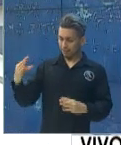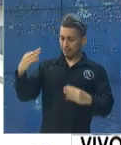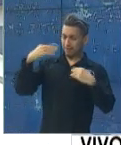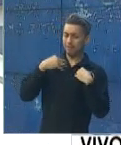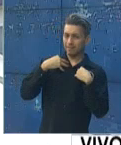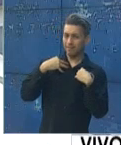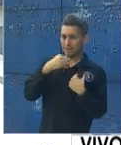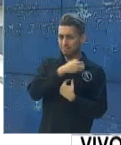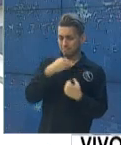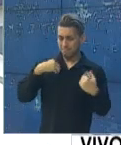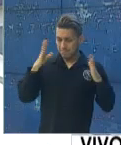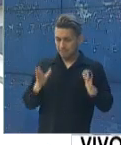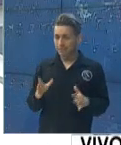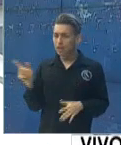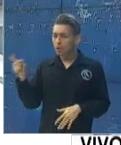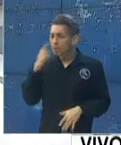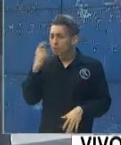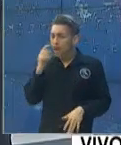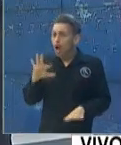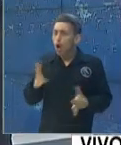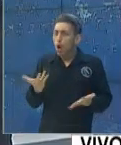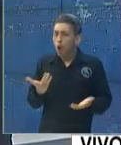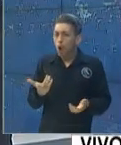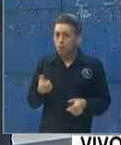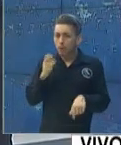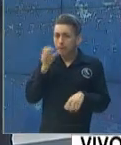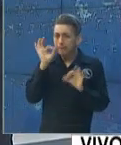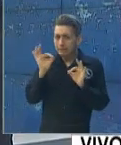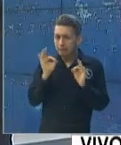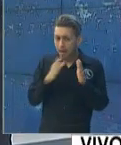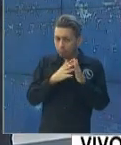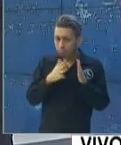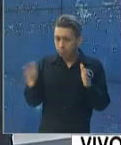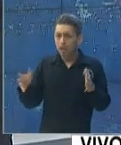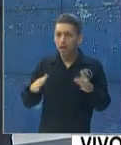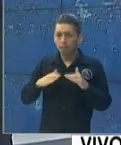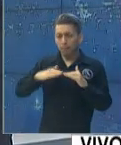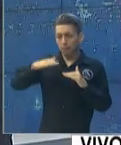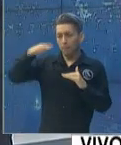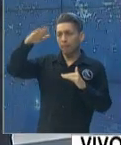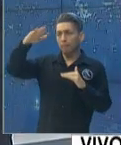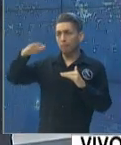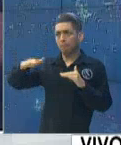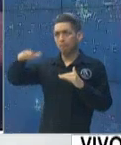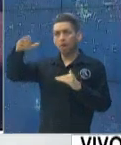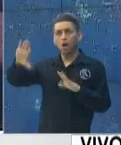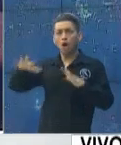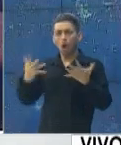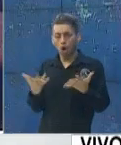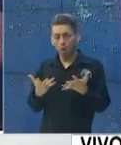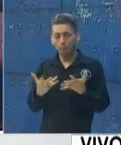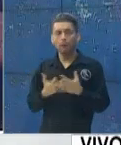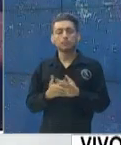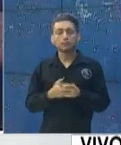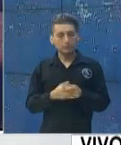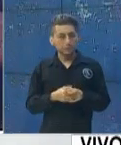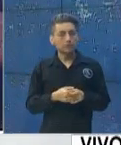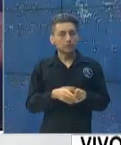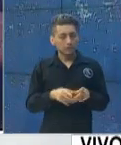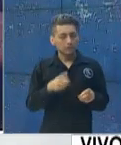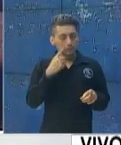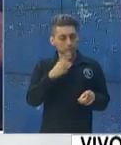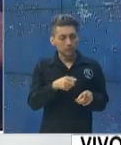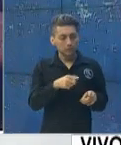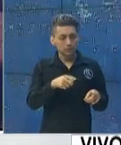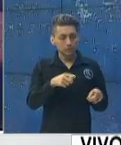¿cómo evalúa el ritmo que llevamos de la pandemia en Guatemala? Bueno, mire, las proyecciones se están cumpliendo, o sea,